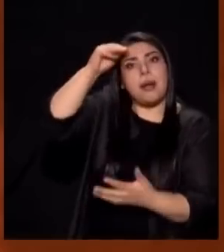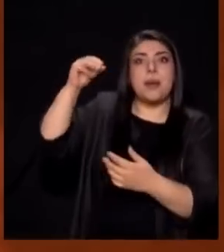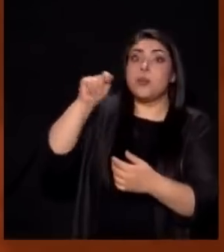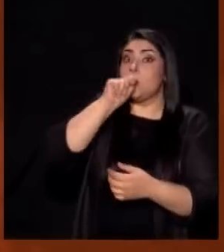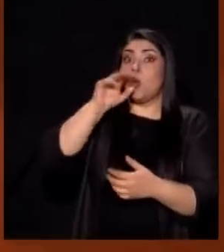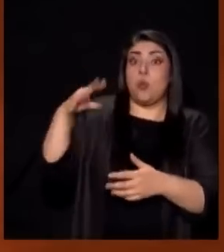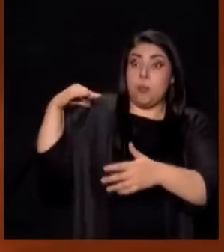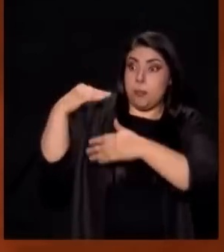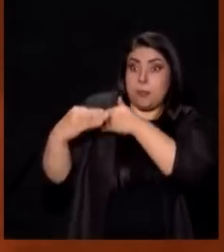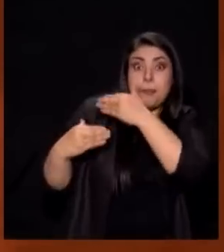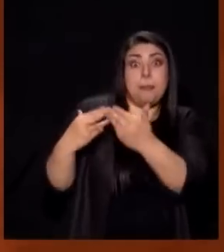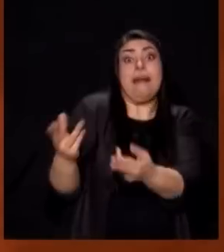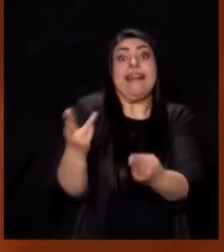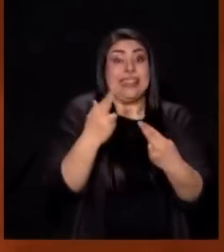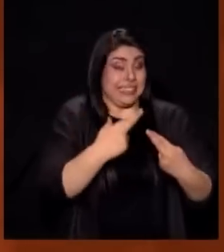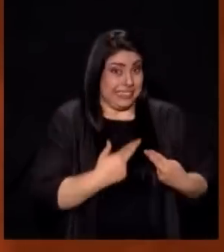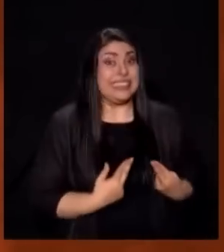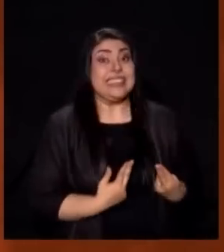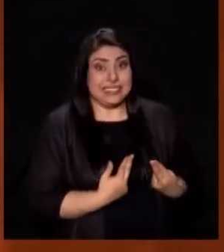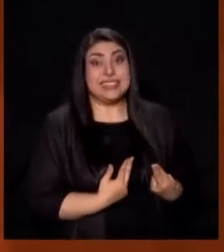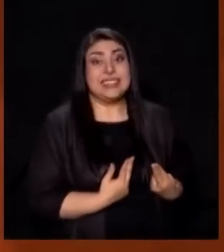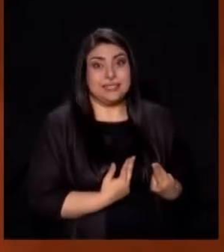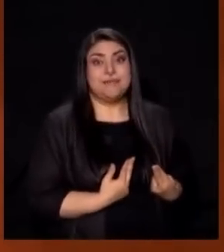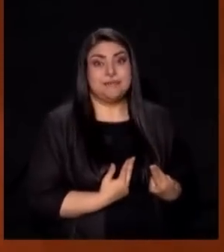Porque Cuando Dios Hizo La